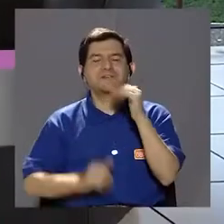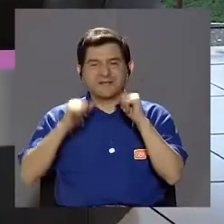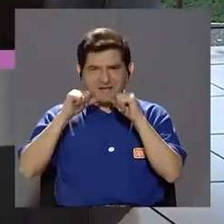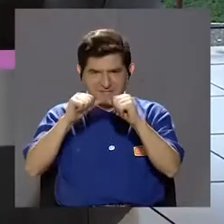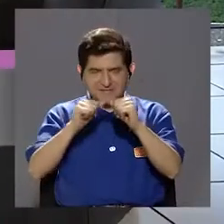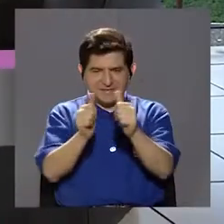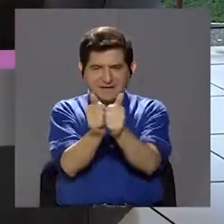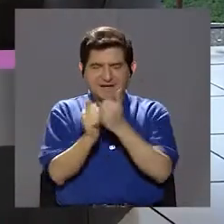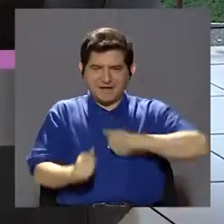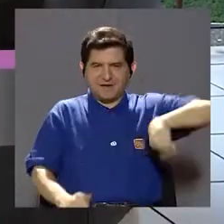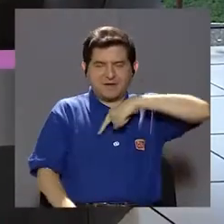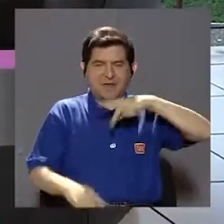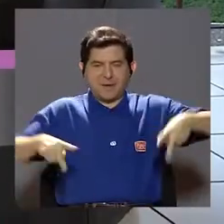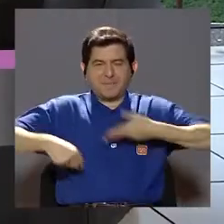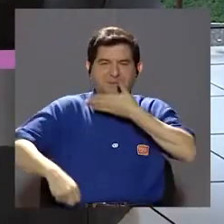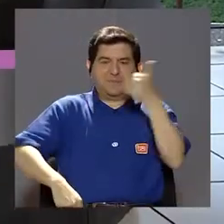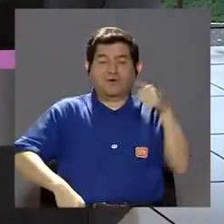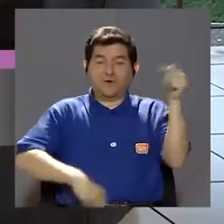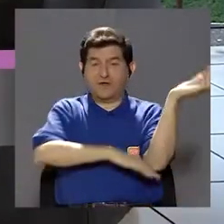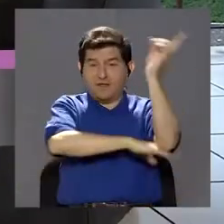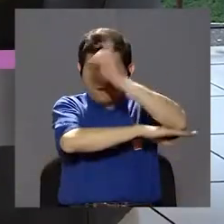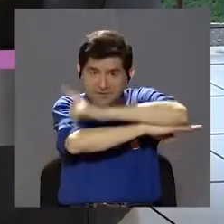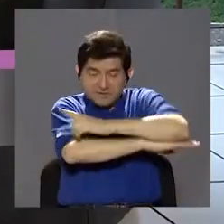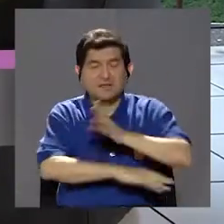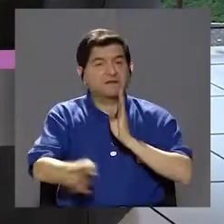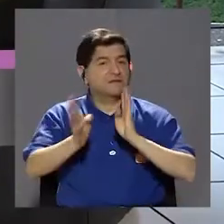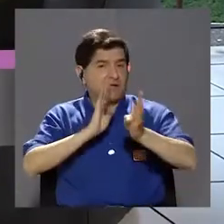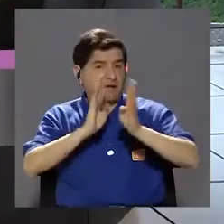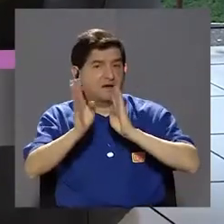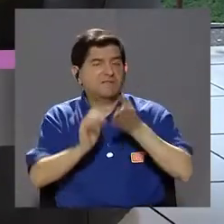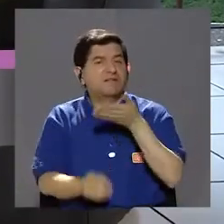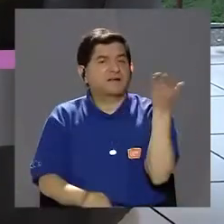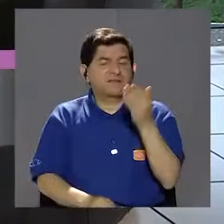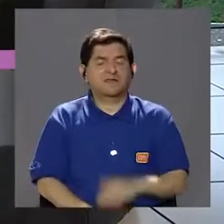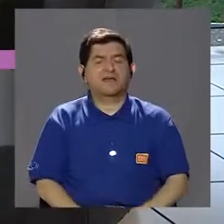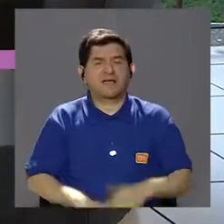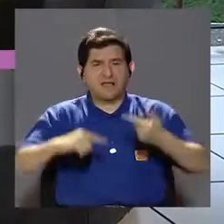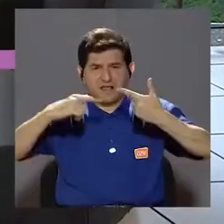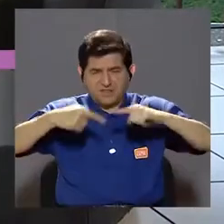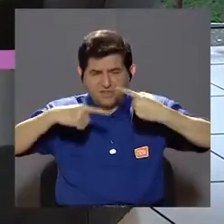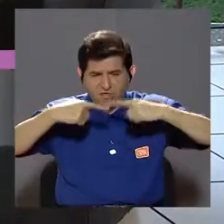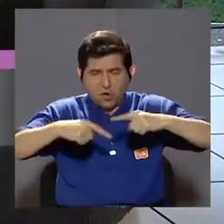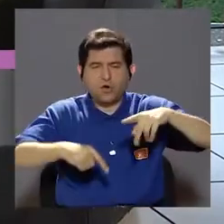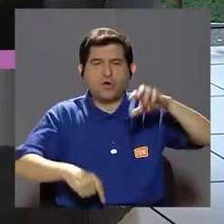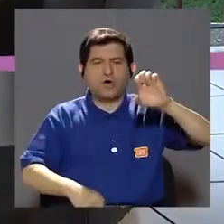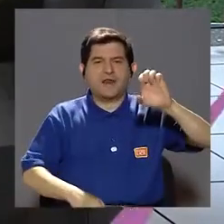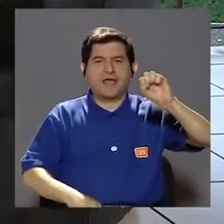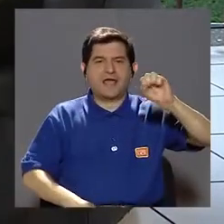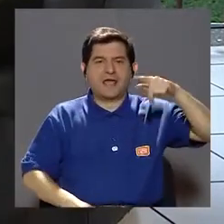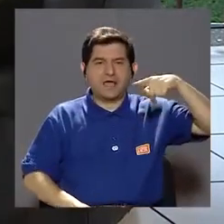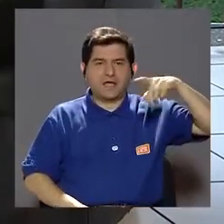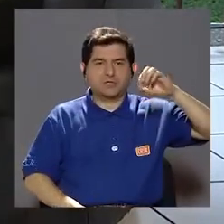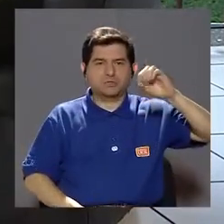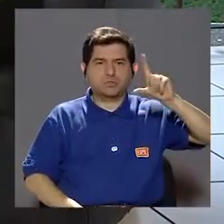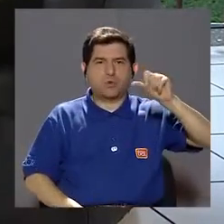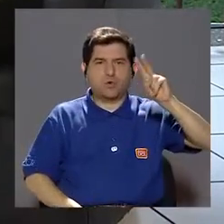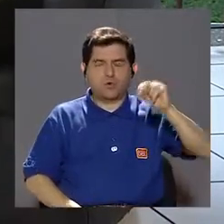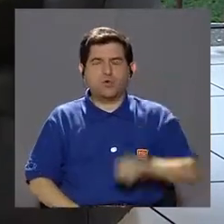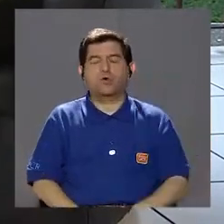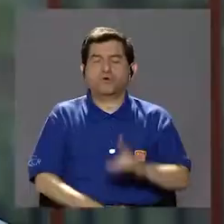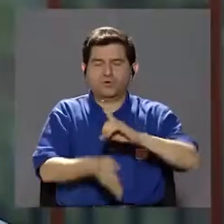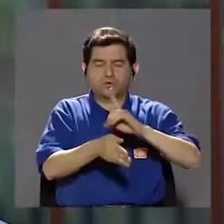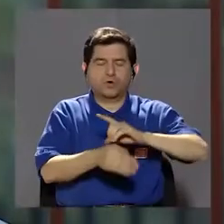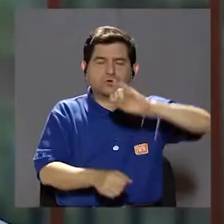Gracias por continuar con nosotros en Vivir Mejor. El día de hoy, conversando acerca del dolor de espolón. Para ello, nos